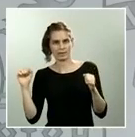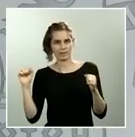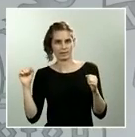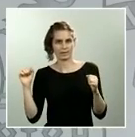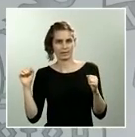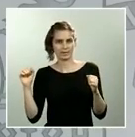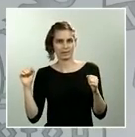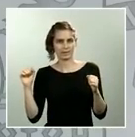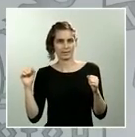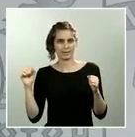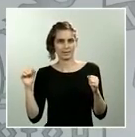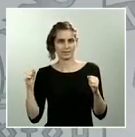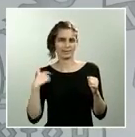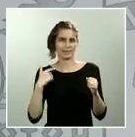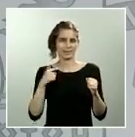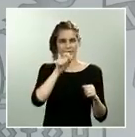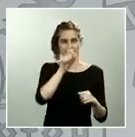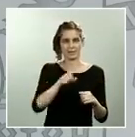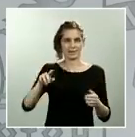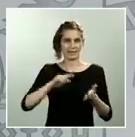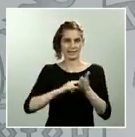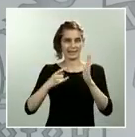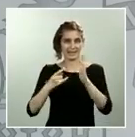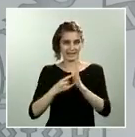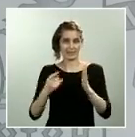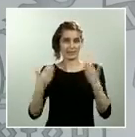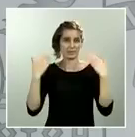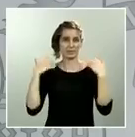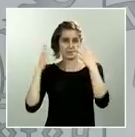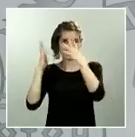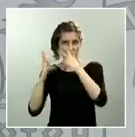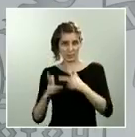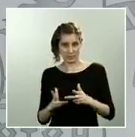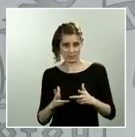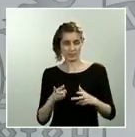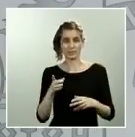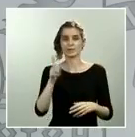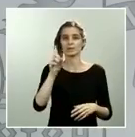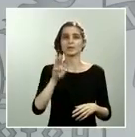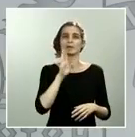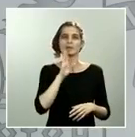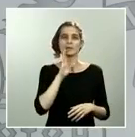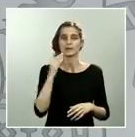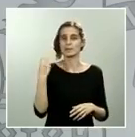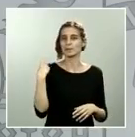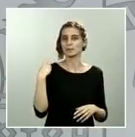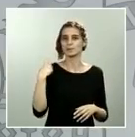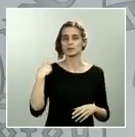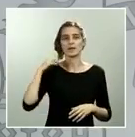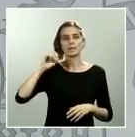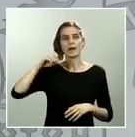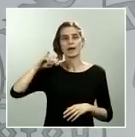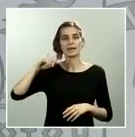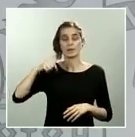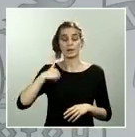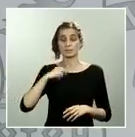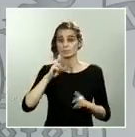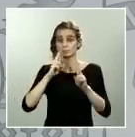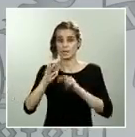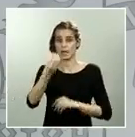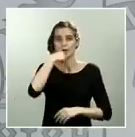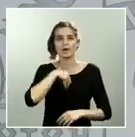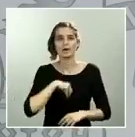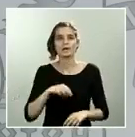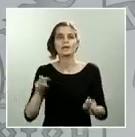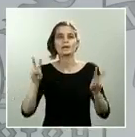de esta situación y de la misma manera que me preguntaba antes a Inoa y no le había contestado sobre la cuestión de cómo se rinde